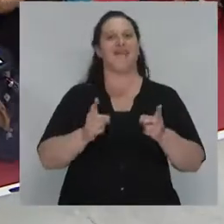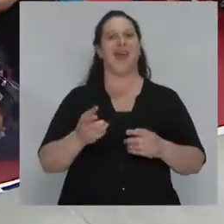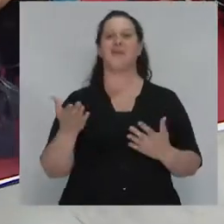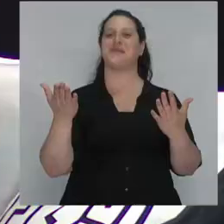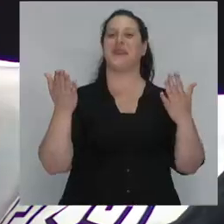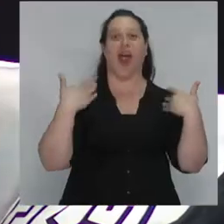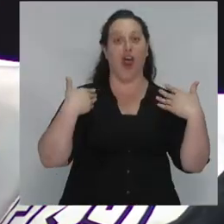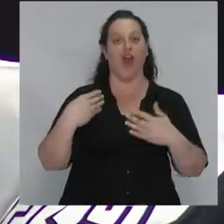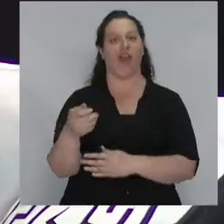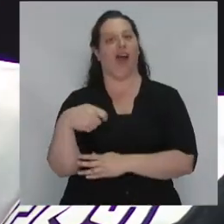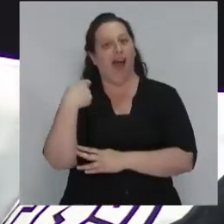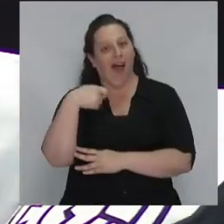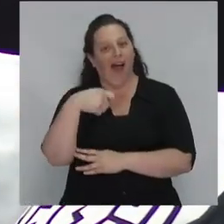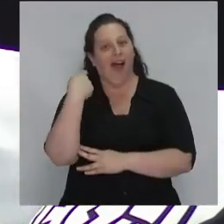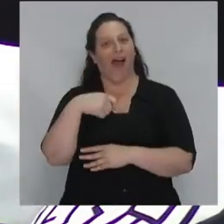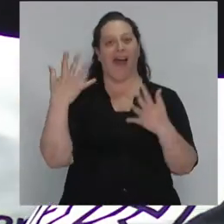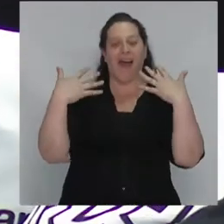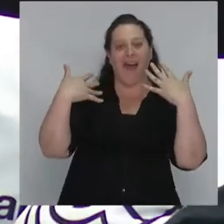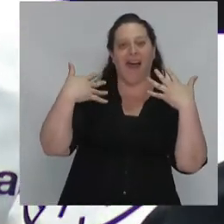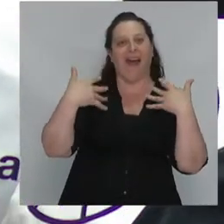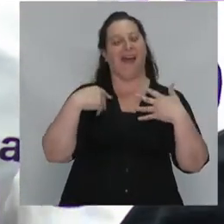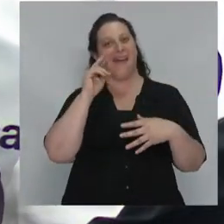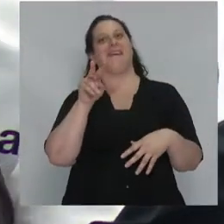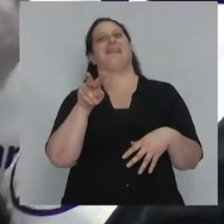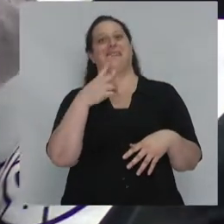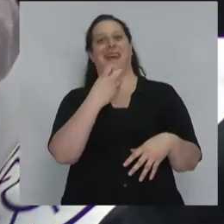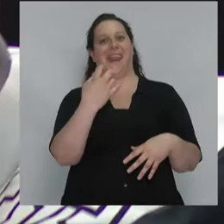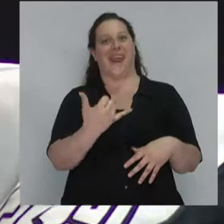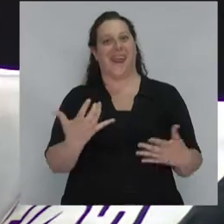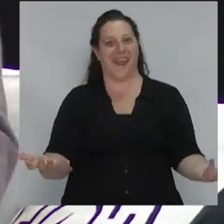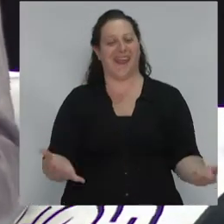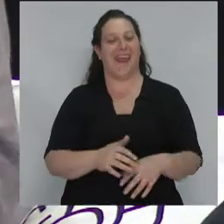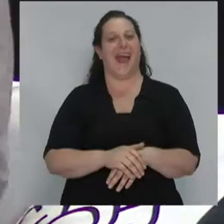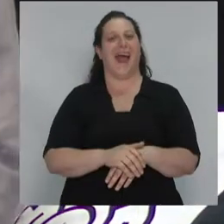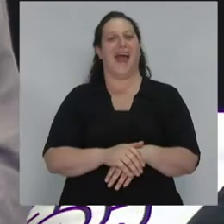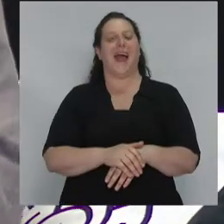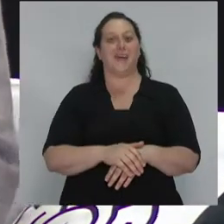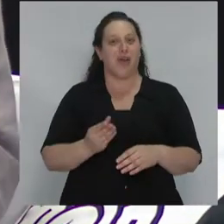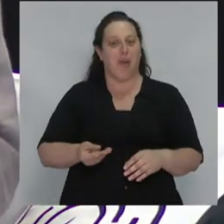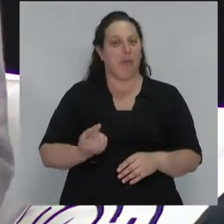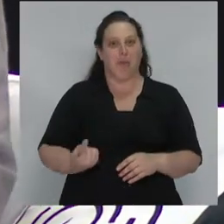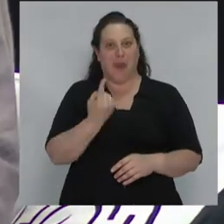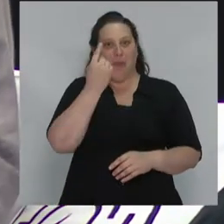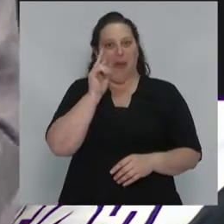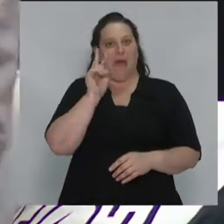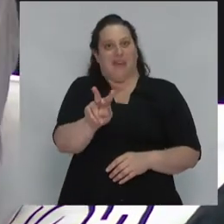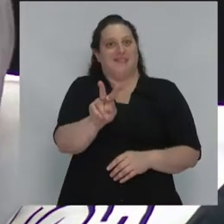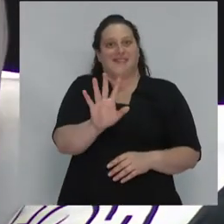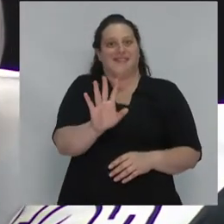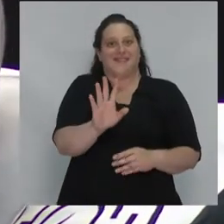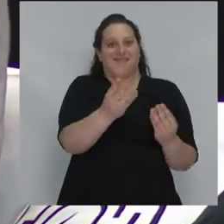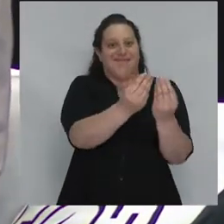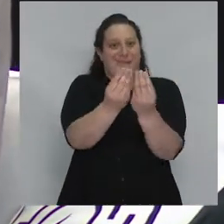provisorios. No he visto tantos abanicos en el